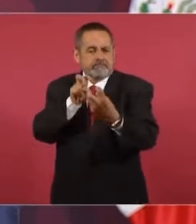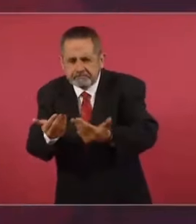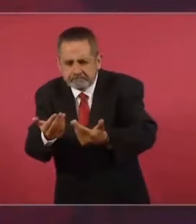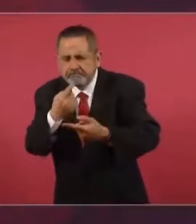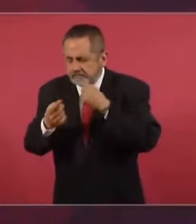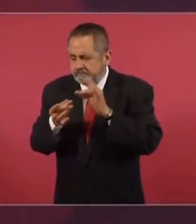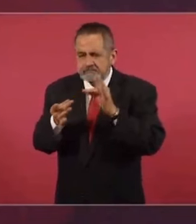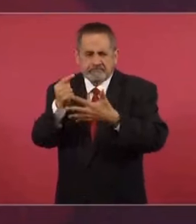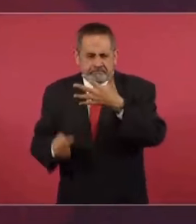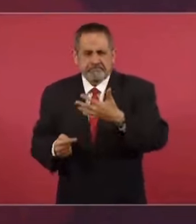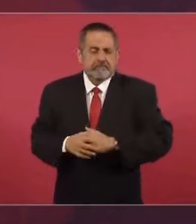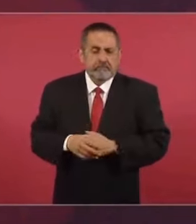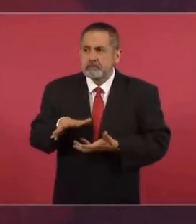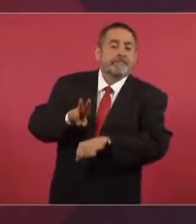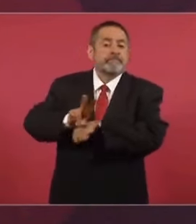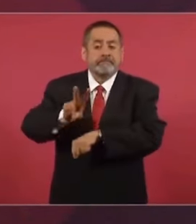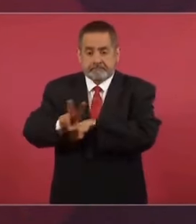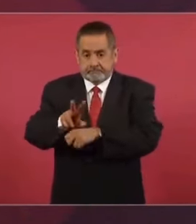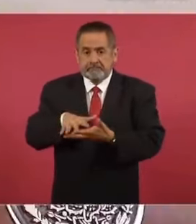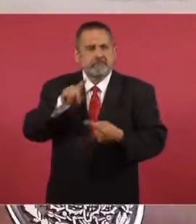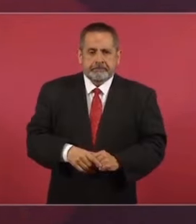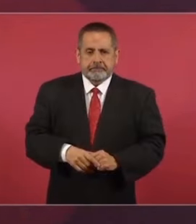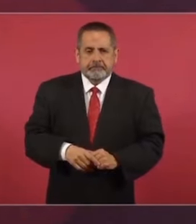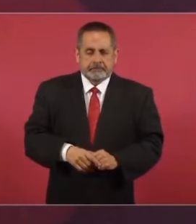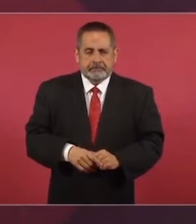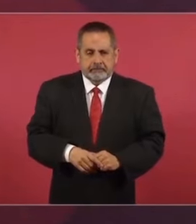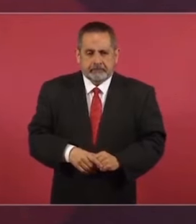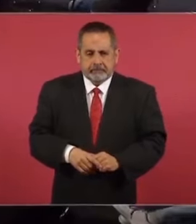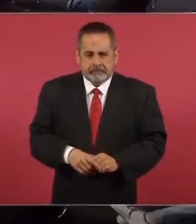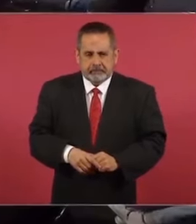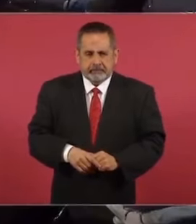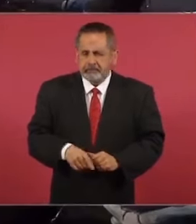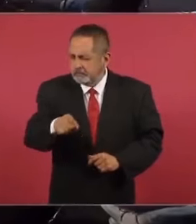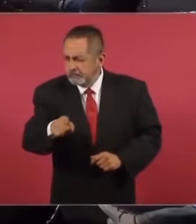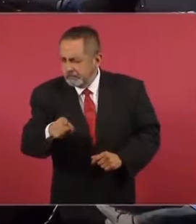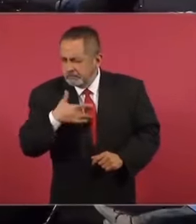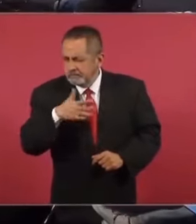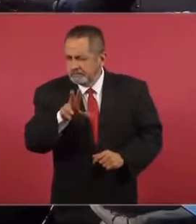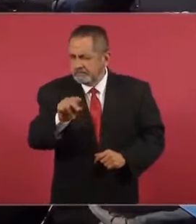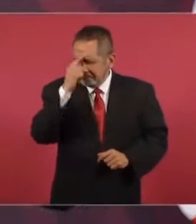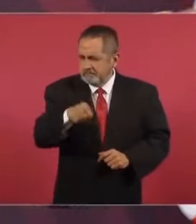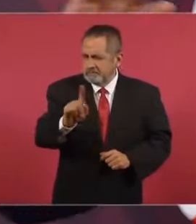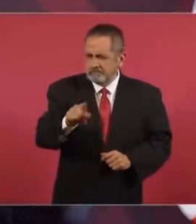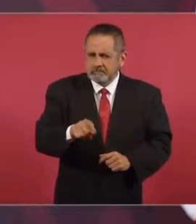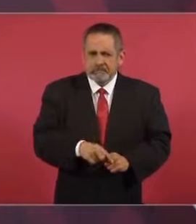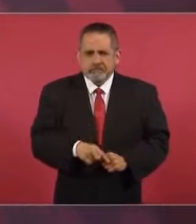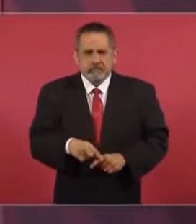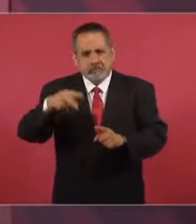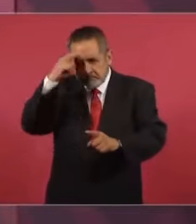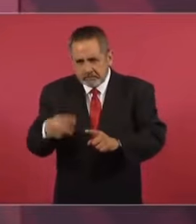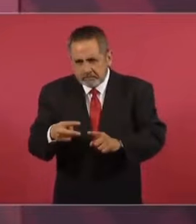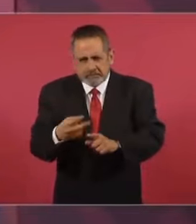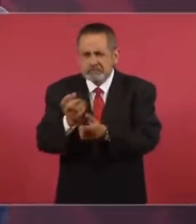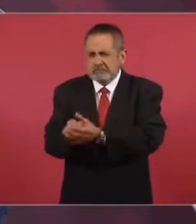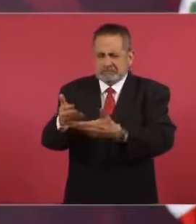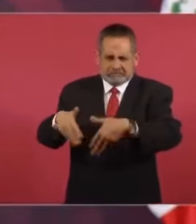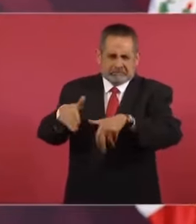La mayoría venezolanos, también hondureños. Parece que no, que los soltaron a los mexicanos.